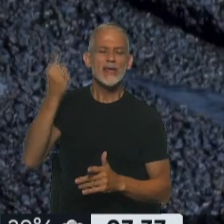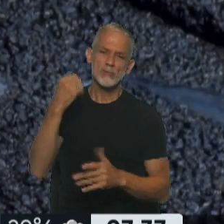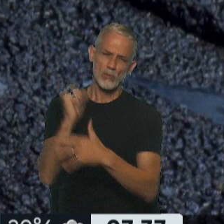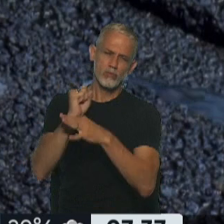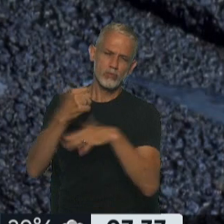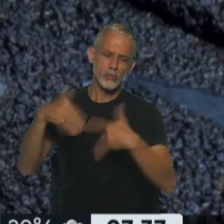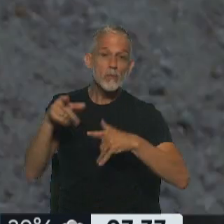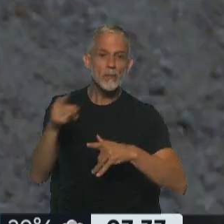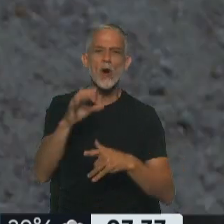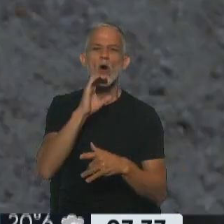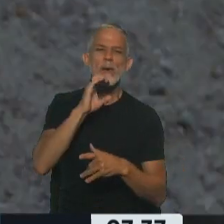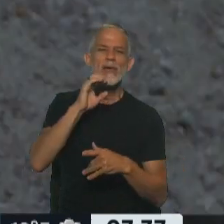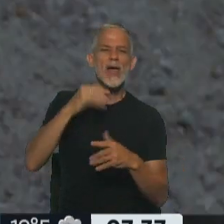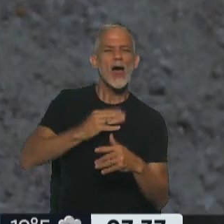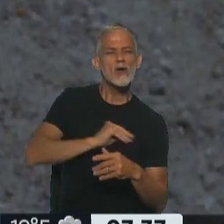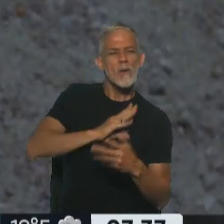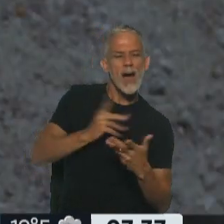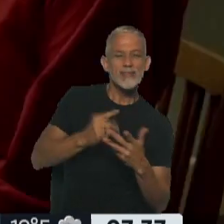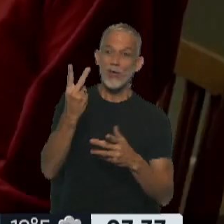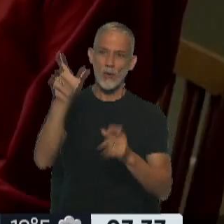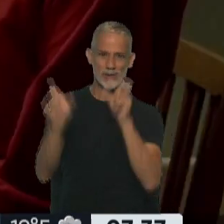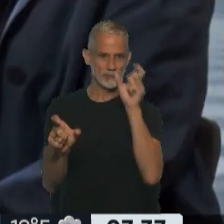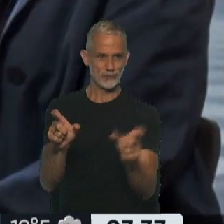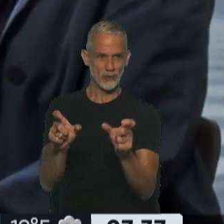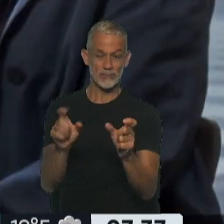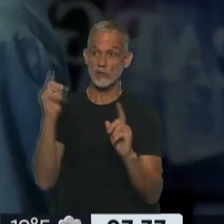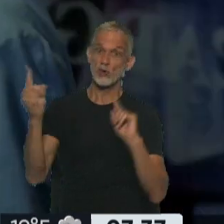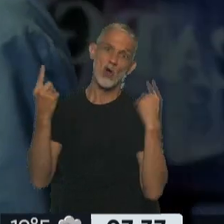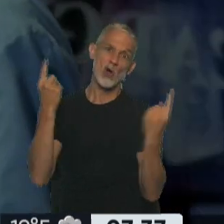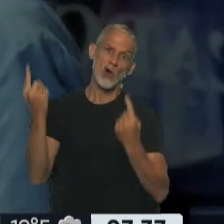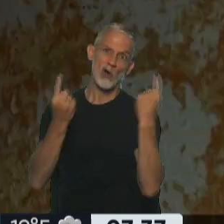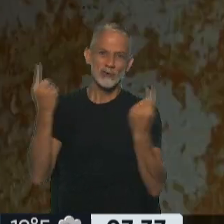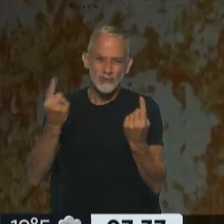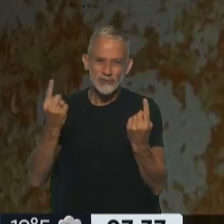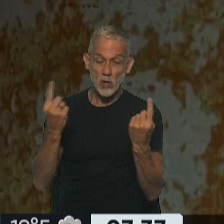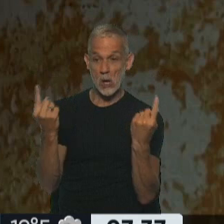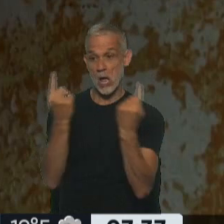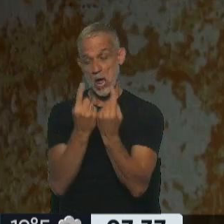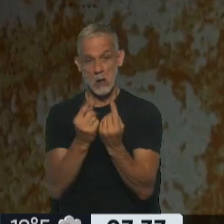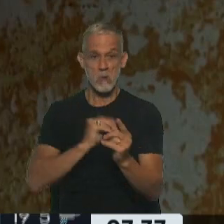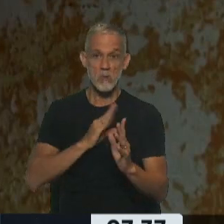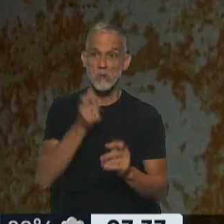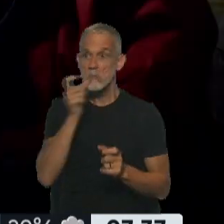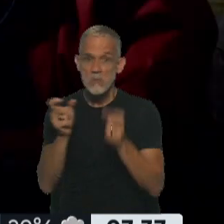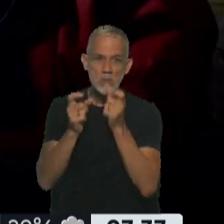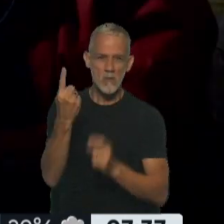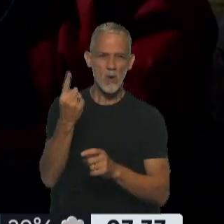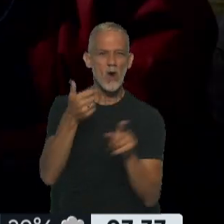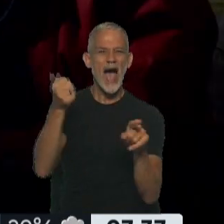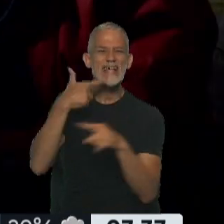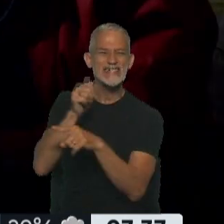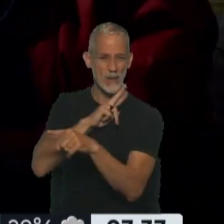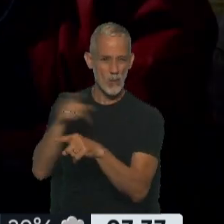presenta una especie de comedia romántica entre dos personajes solitarios, queribles, sensibles y de muy pocas palabras. Ella es Anza,